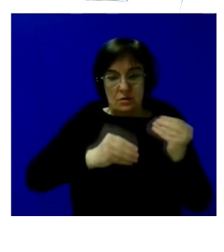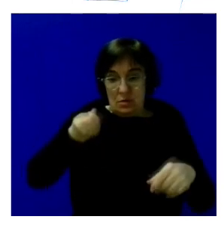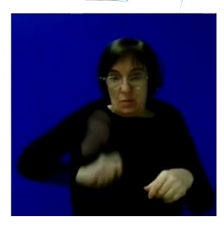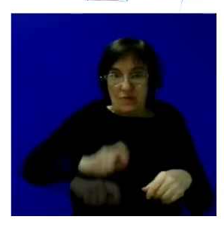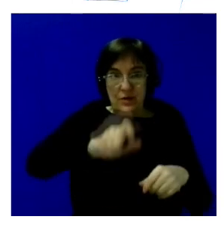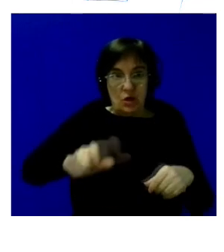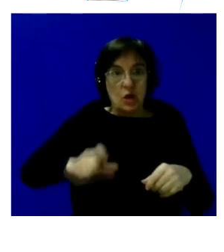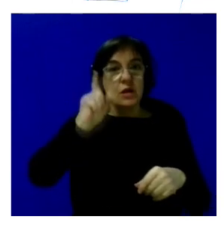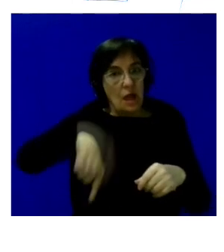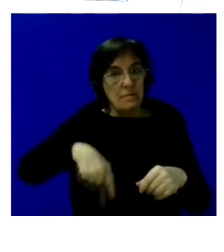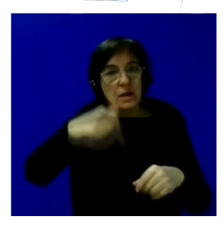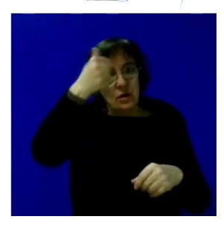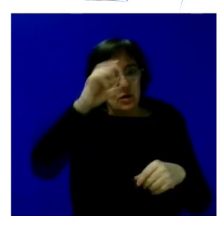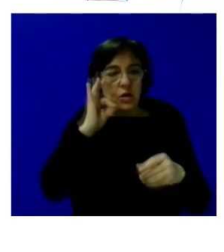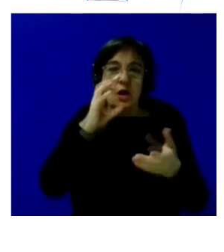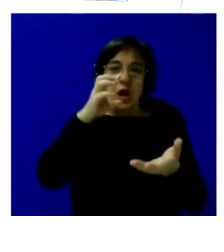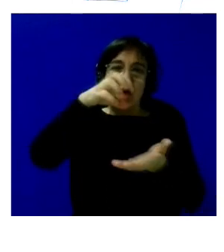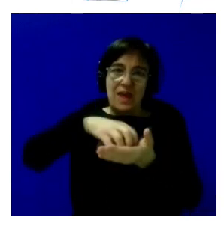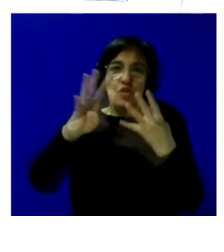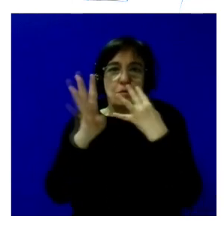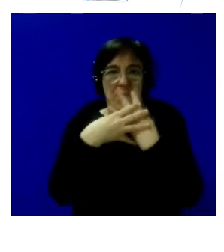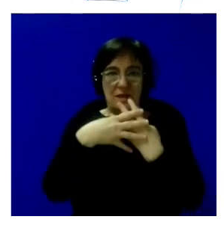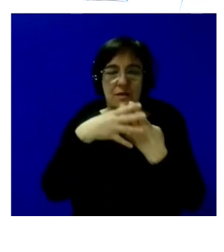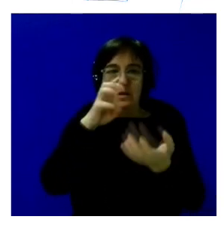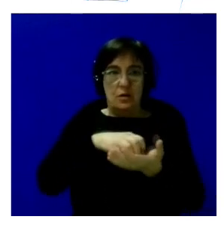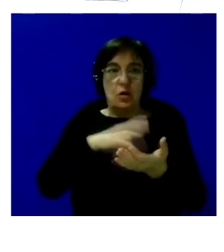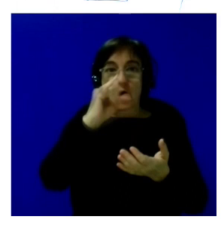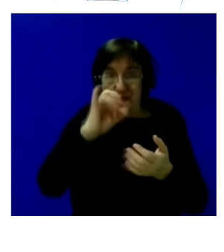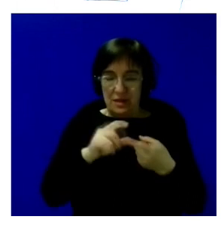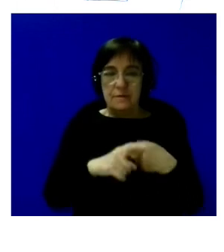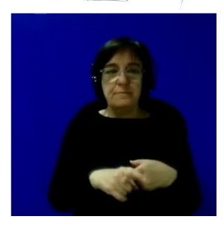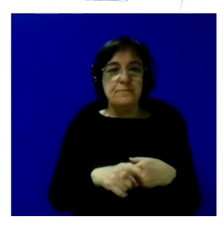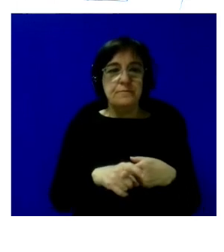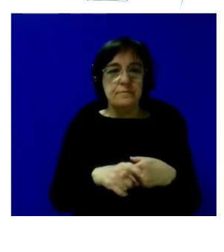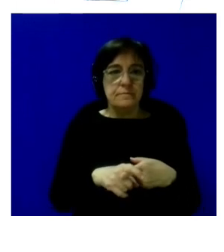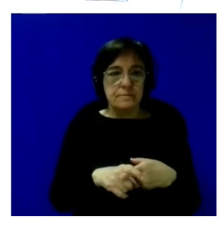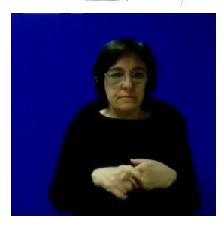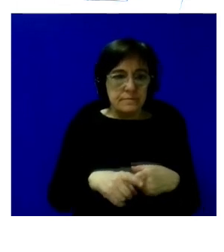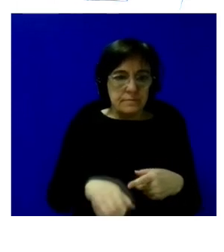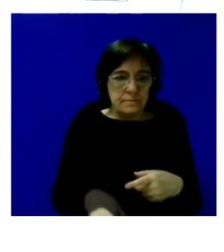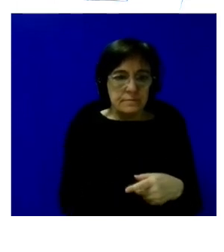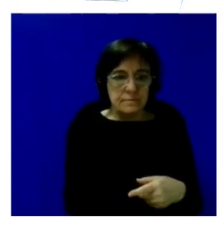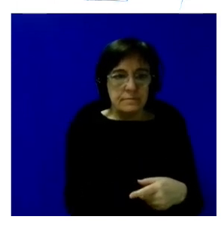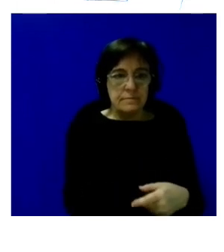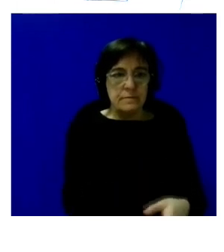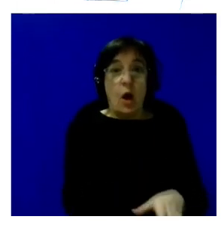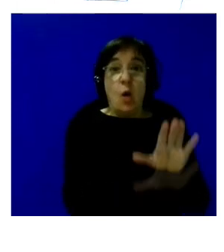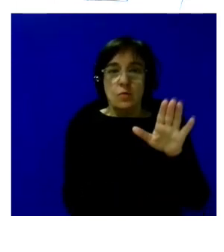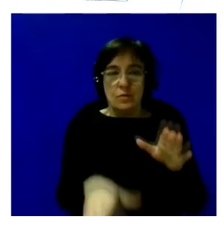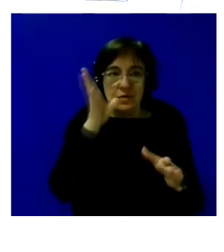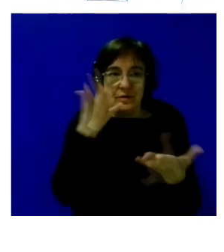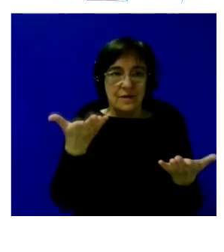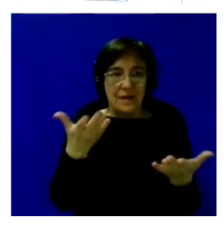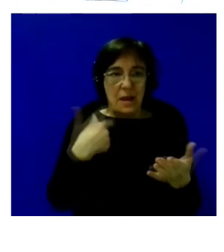y que hacían también los profesionales de los centros penitenciarios o de los CIS un leme Dios mío me acaba de